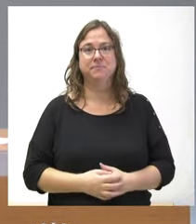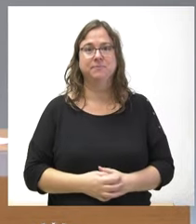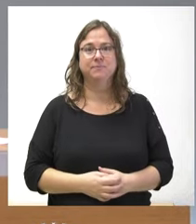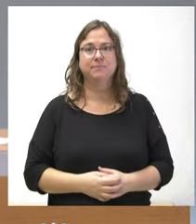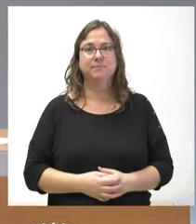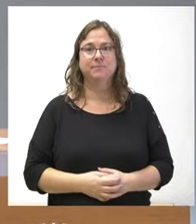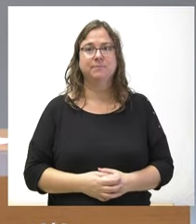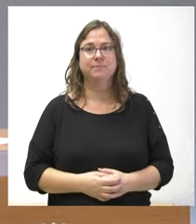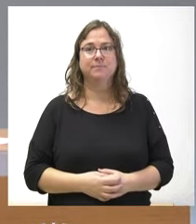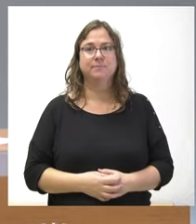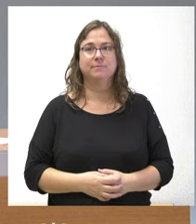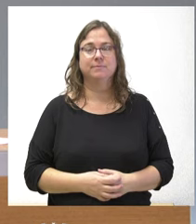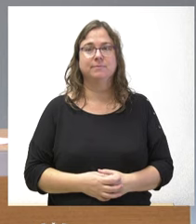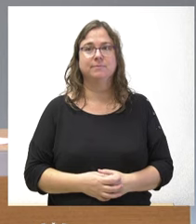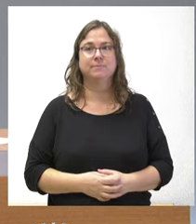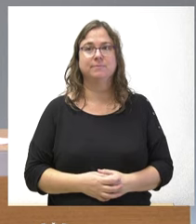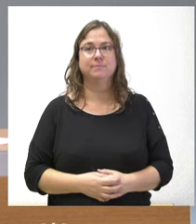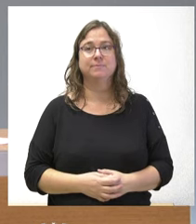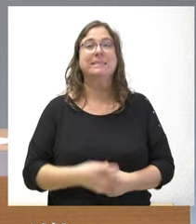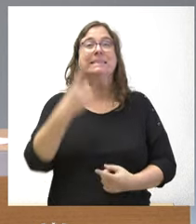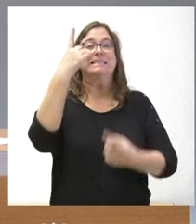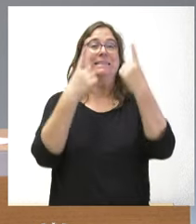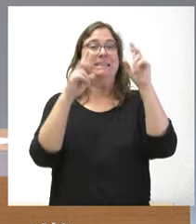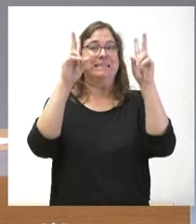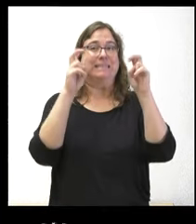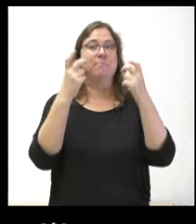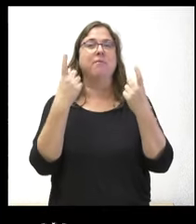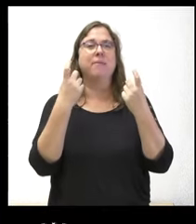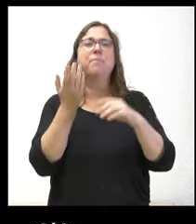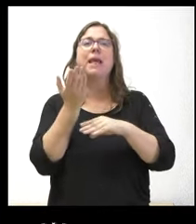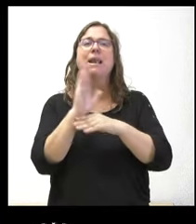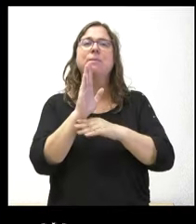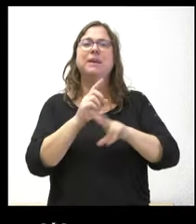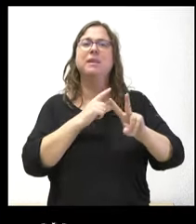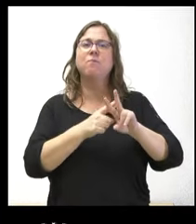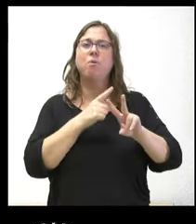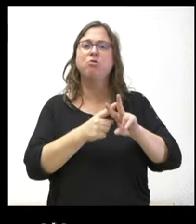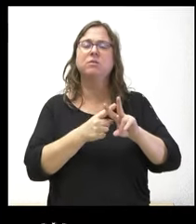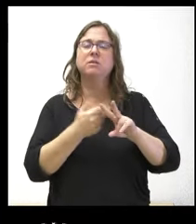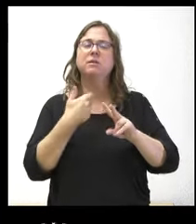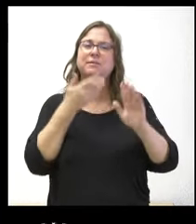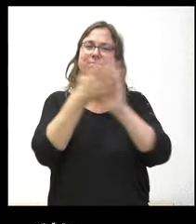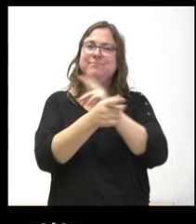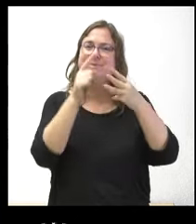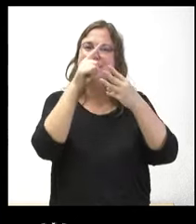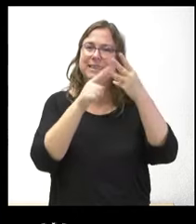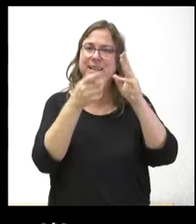Sí, en ese debate quedaron algunas cuestiones en el aire el representante de Vox planteó tres cosas muy concretas